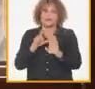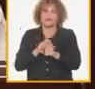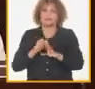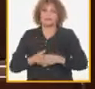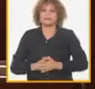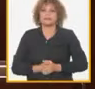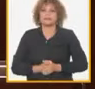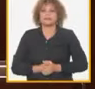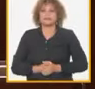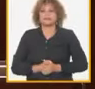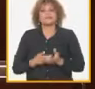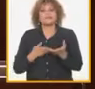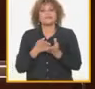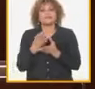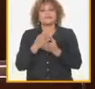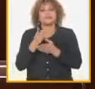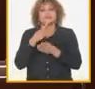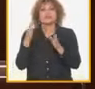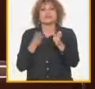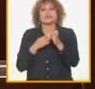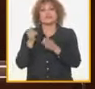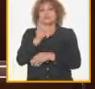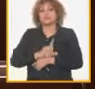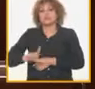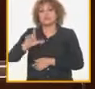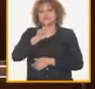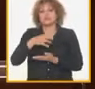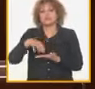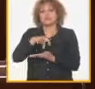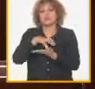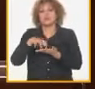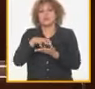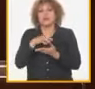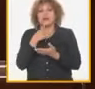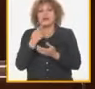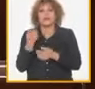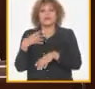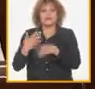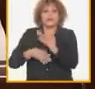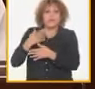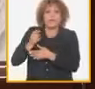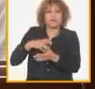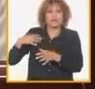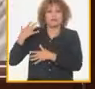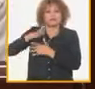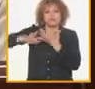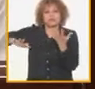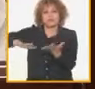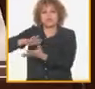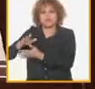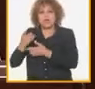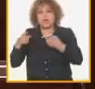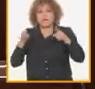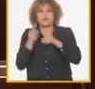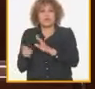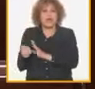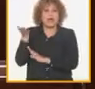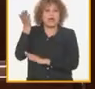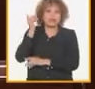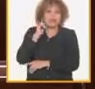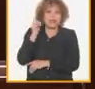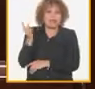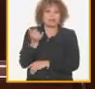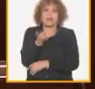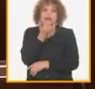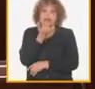persisten manifestaciones en disciplinas sociales en los espacios públicos alteraciones del orden riña música estridente lo que